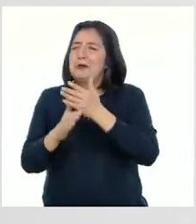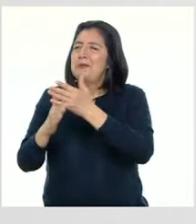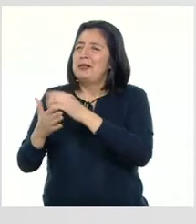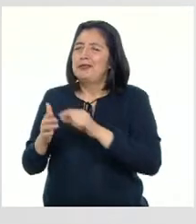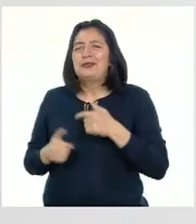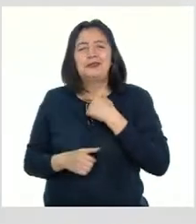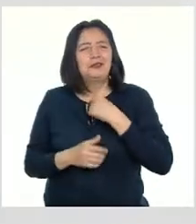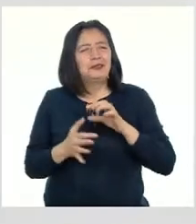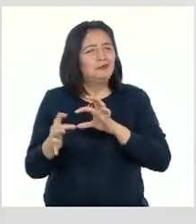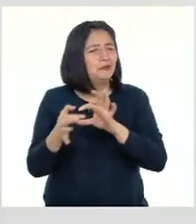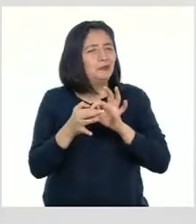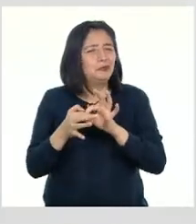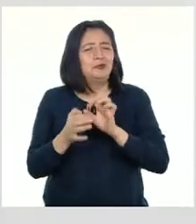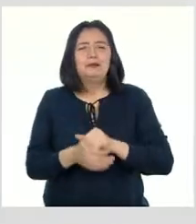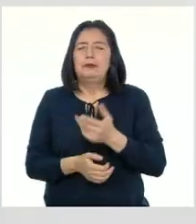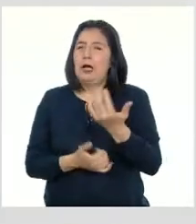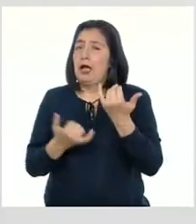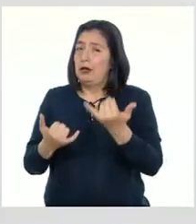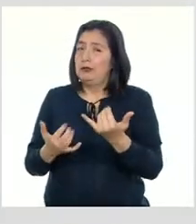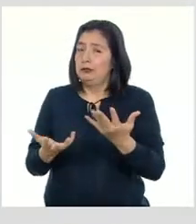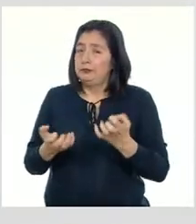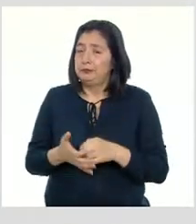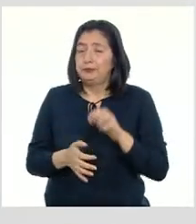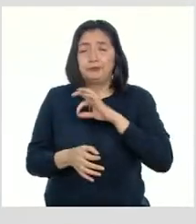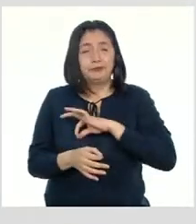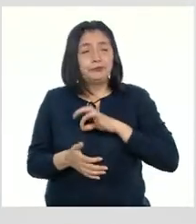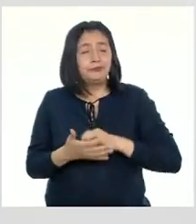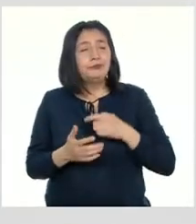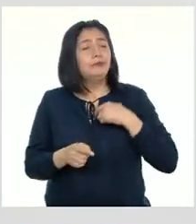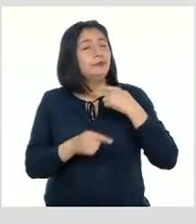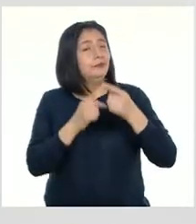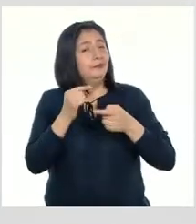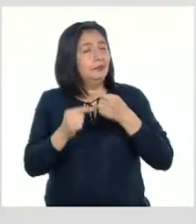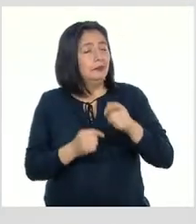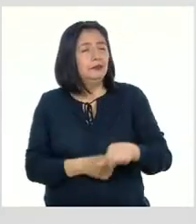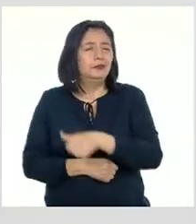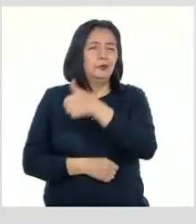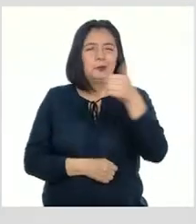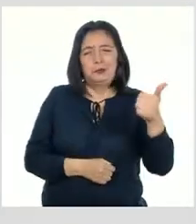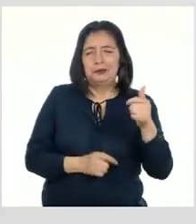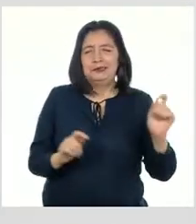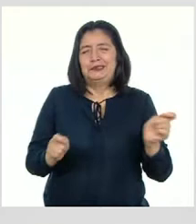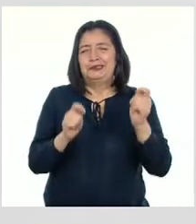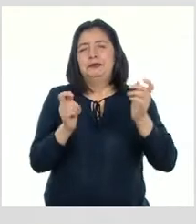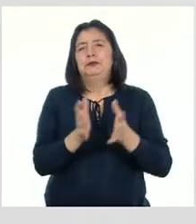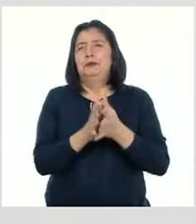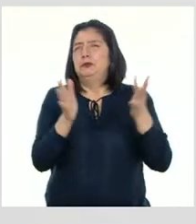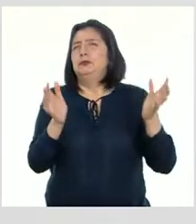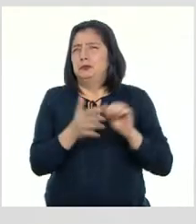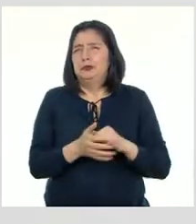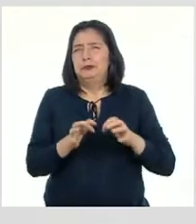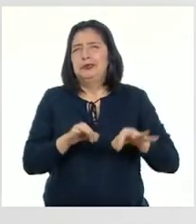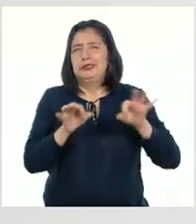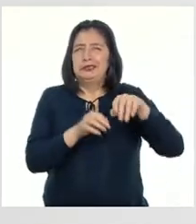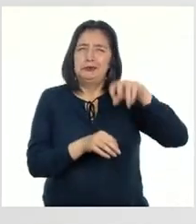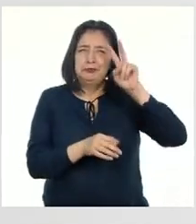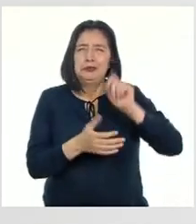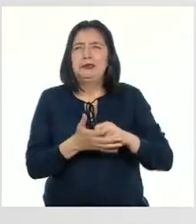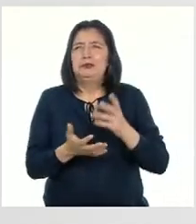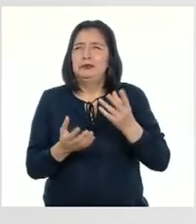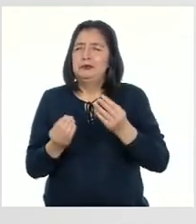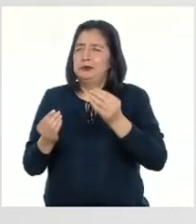aquello que nos une Ahora quisiera aprovechar para comentar sobre otra celebración muy popular de nuestro país